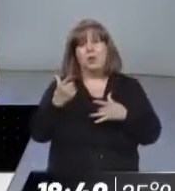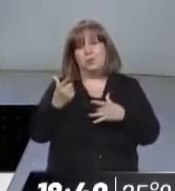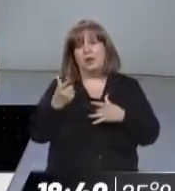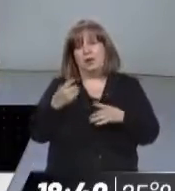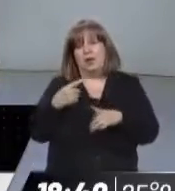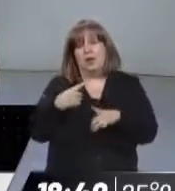noticia. Gracias, Pablo. De nada.